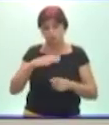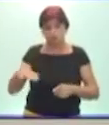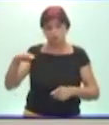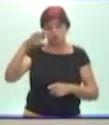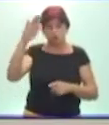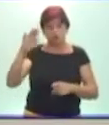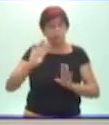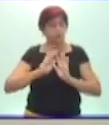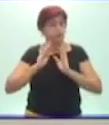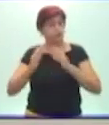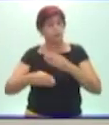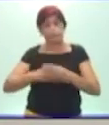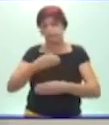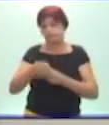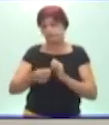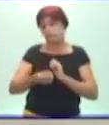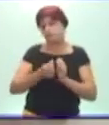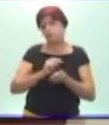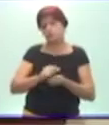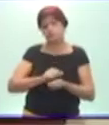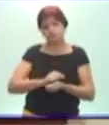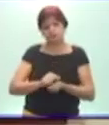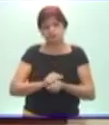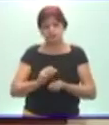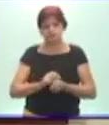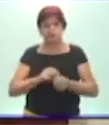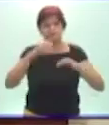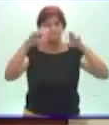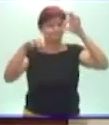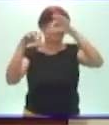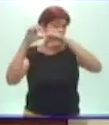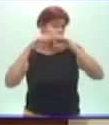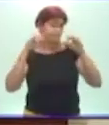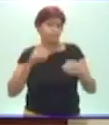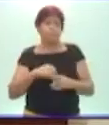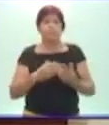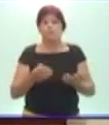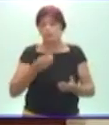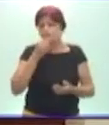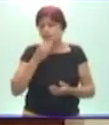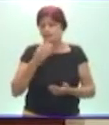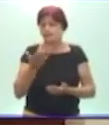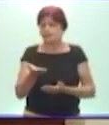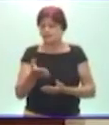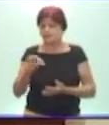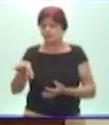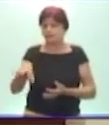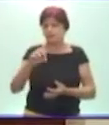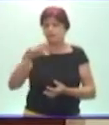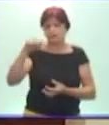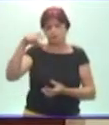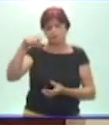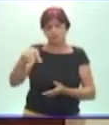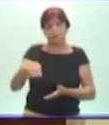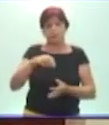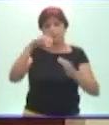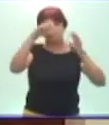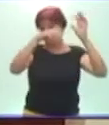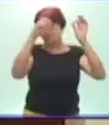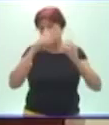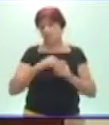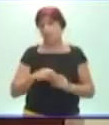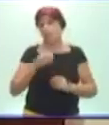de lavado. A la hora de tender la ropa el niño de la primera infancia puede alcanzarle los palitos de tender, puede alcanzarle la